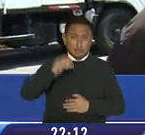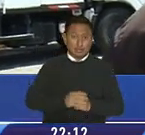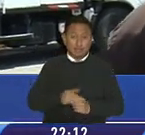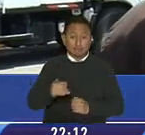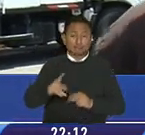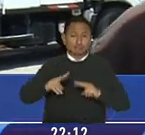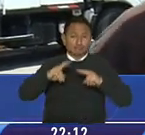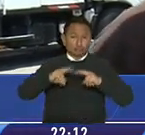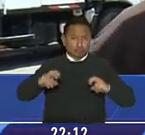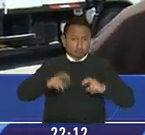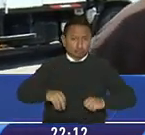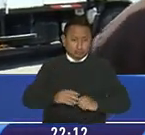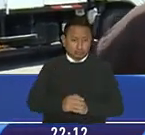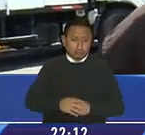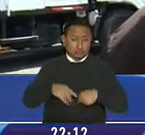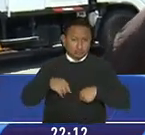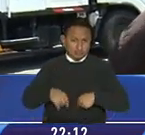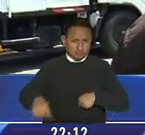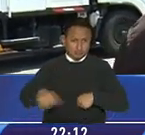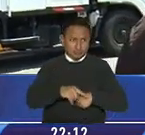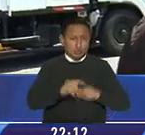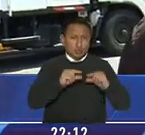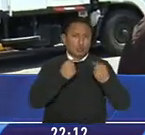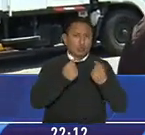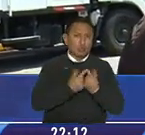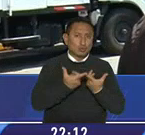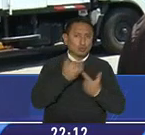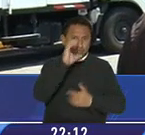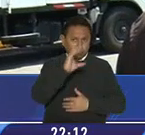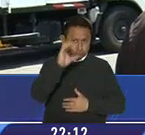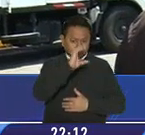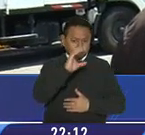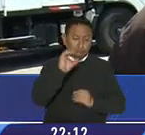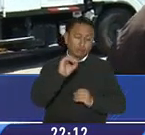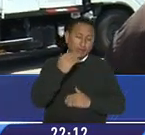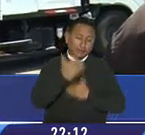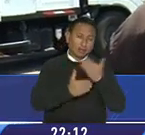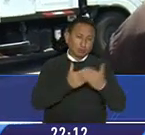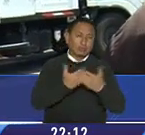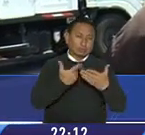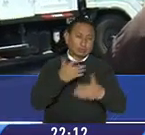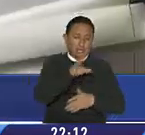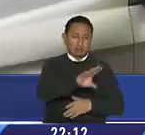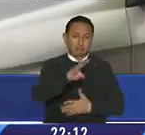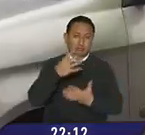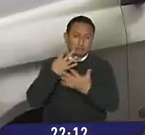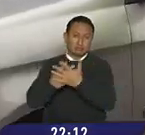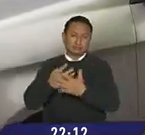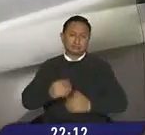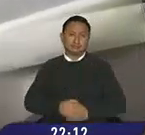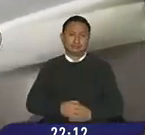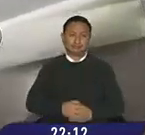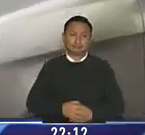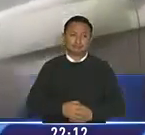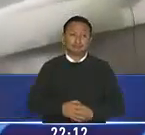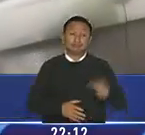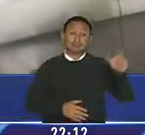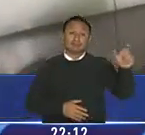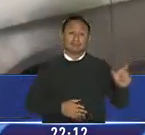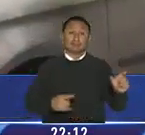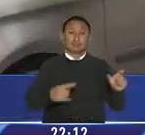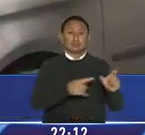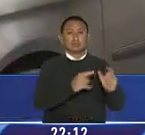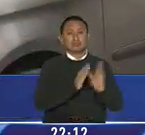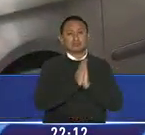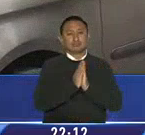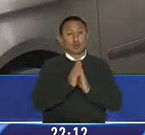investigativas están tras la pista de estas bandas. Esperamos, con el pasar de los días, dar con los responsables. Con dolor y aún nerviosa, formula un llamado a